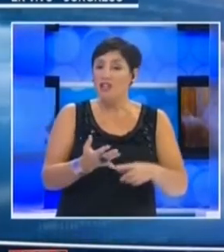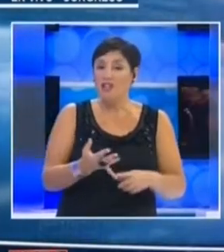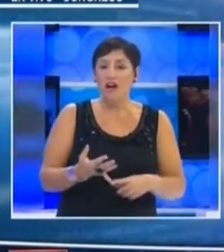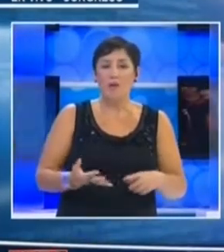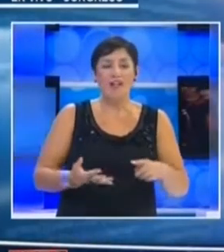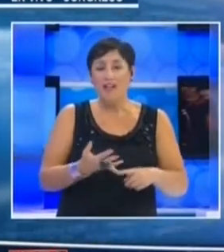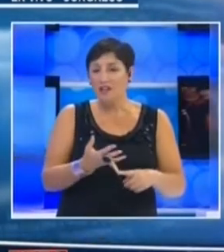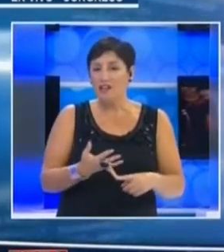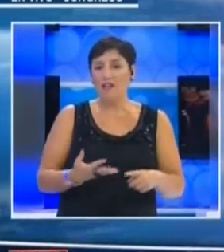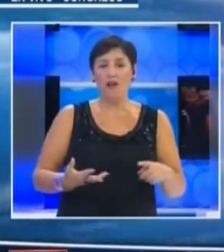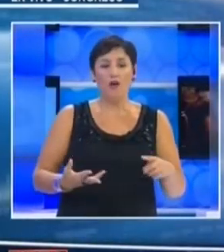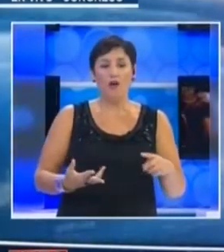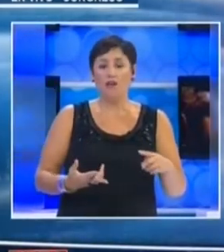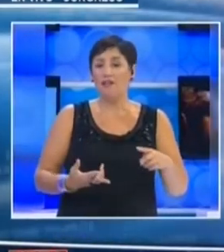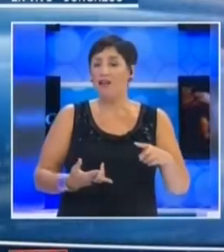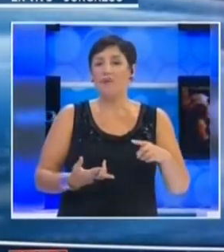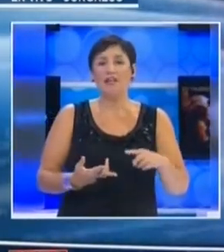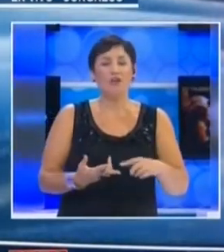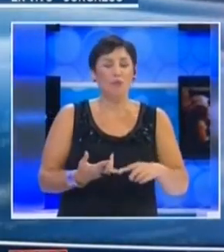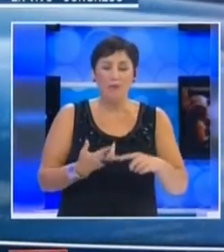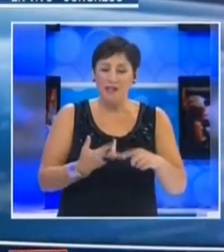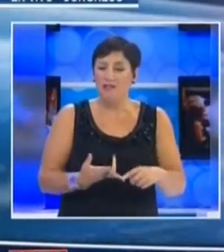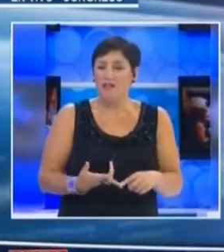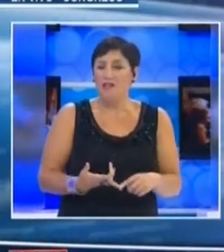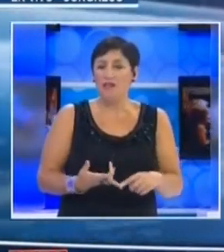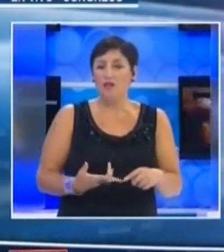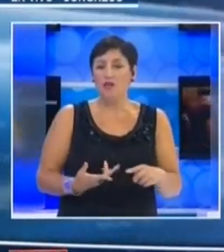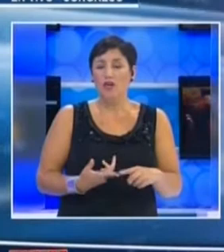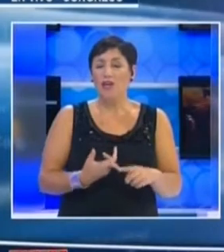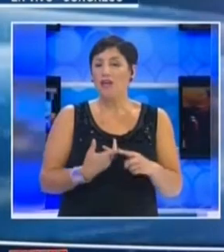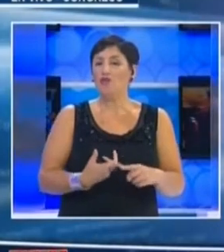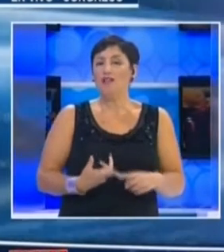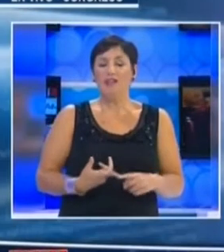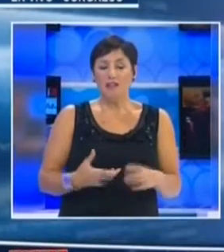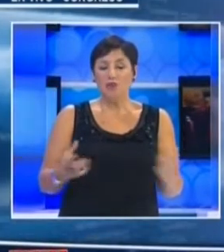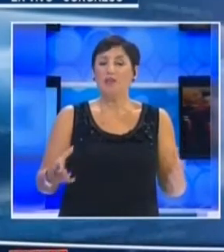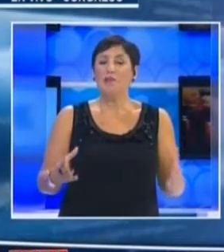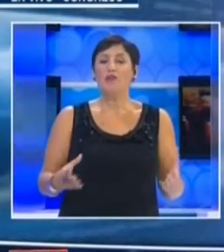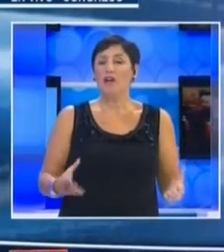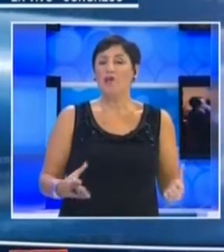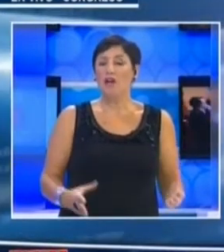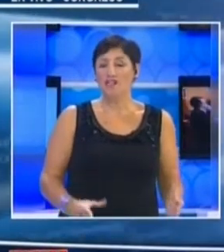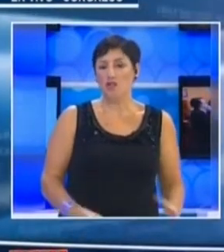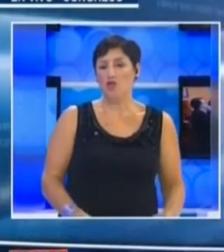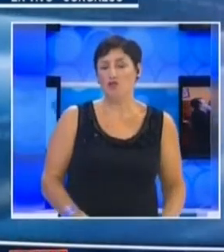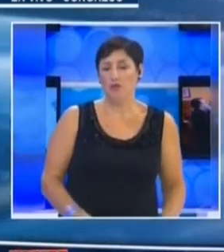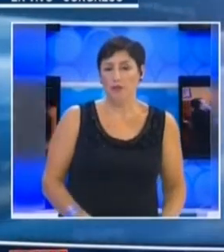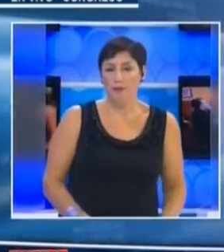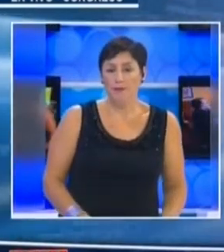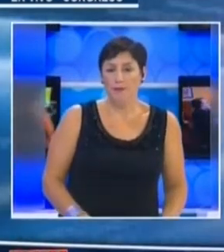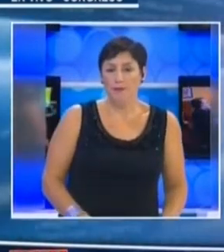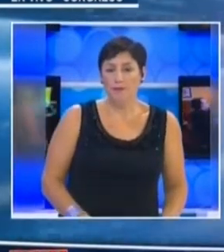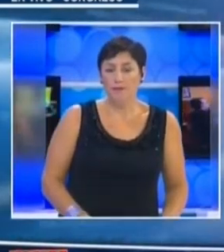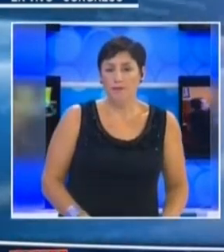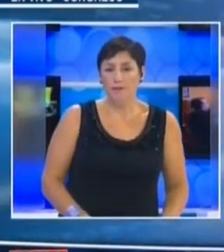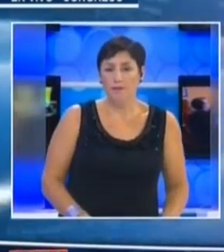finalmente no tiene ni agua, ni alcantarillado, que está en peligro permanente de incendio y que no tiene ningún tipo de regularización.